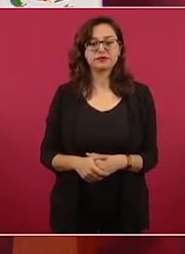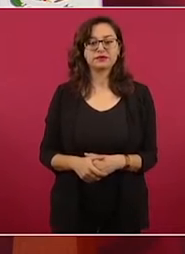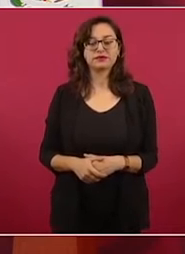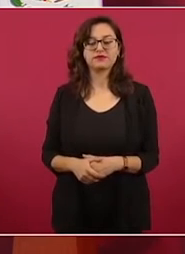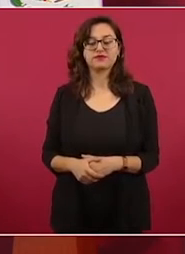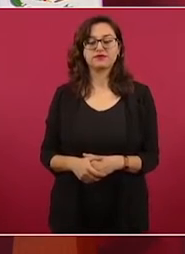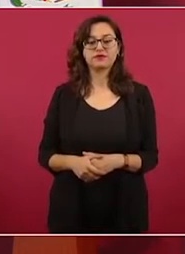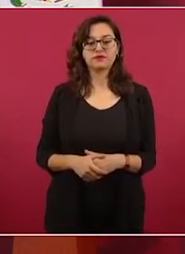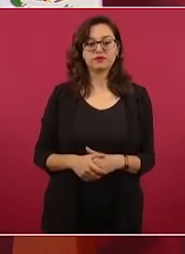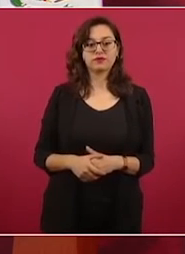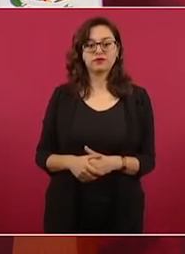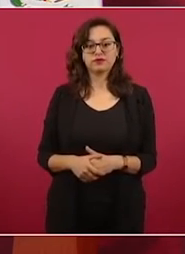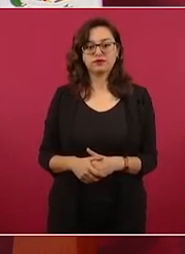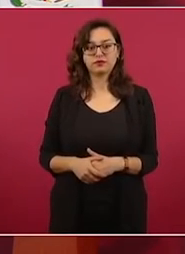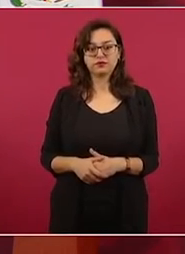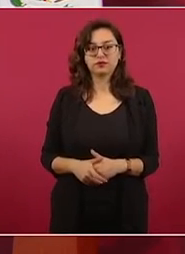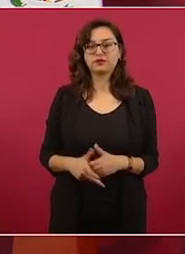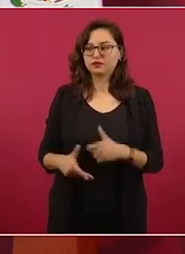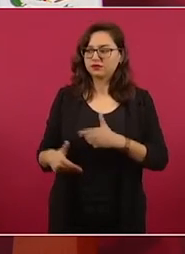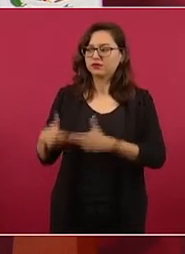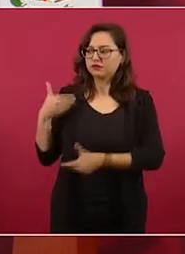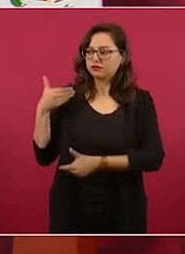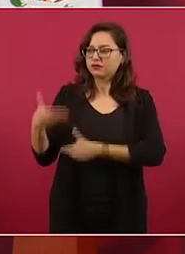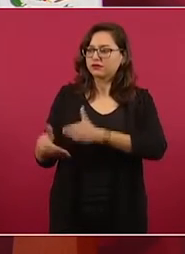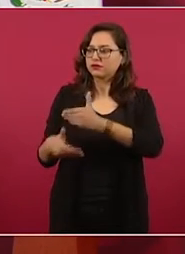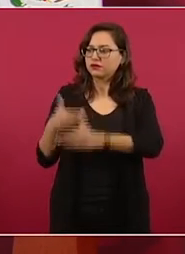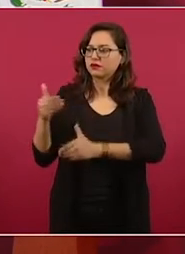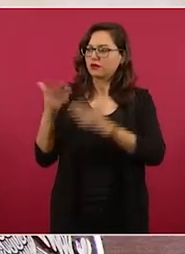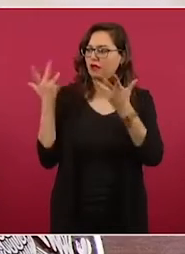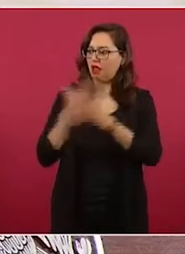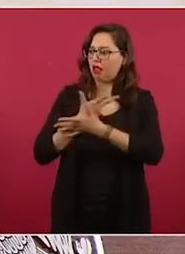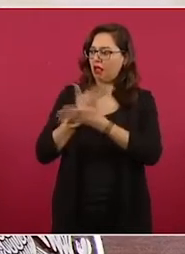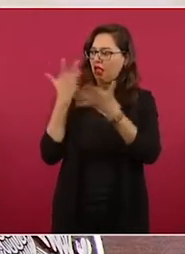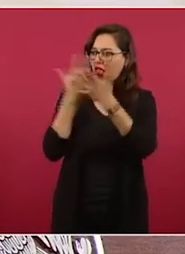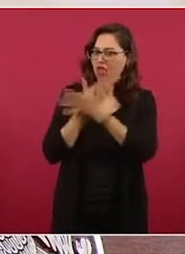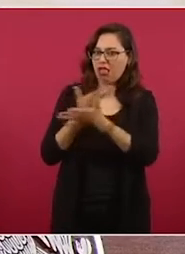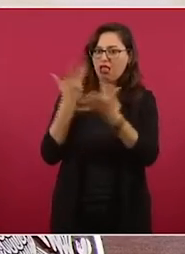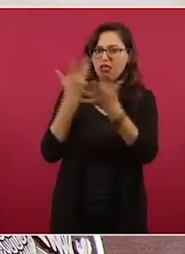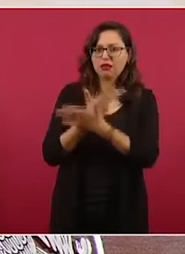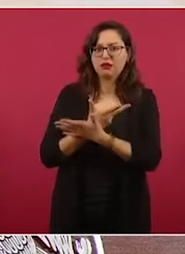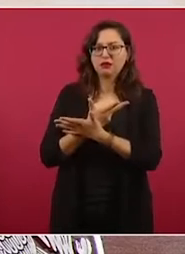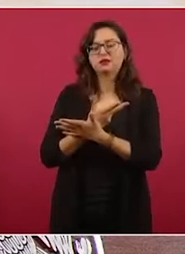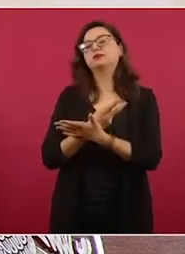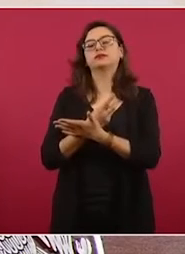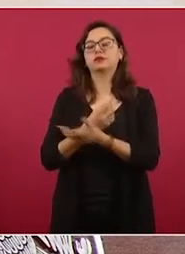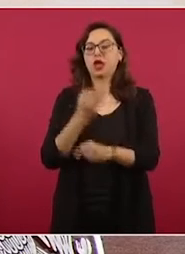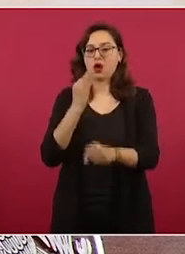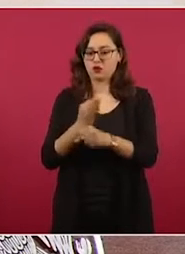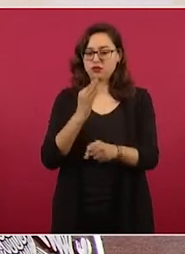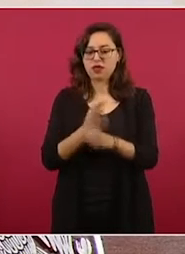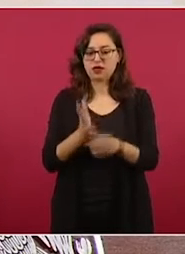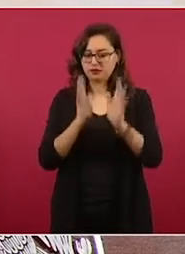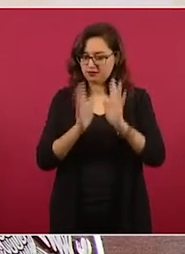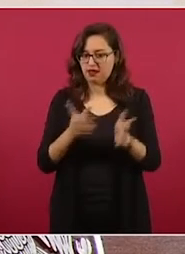el porqué. Ahora, en momentos de definición,